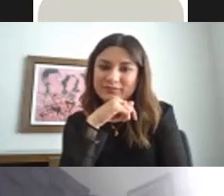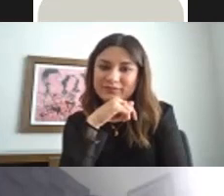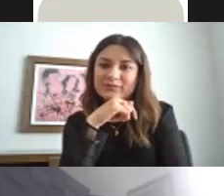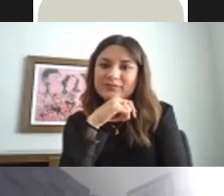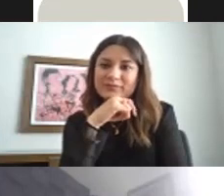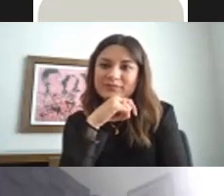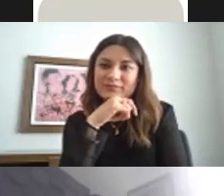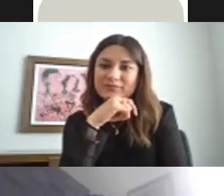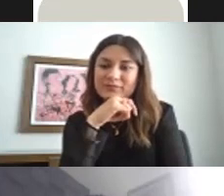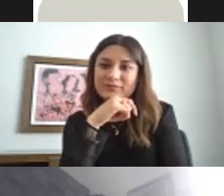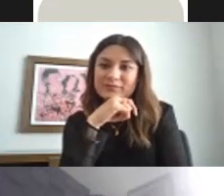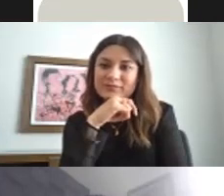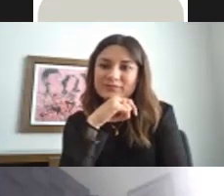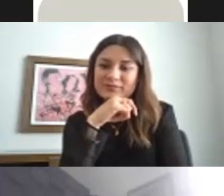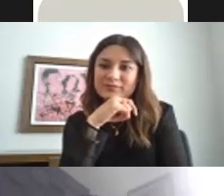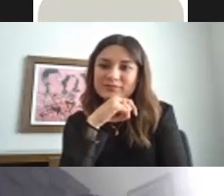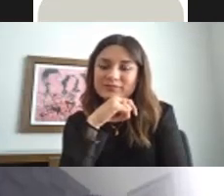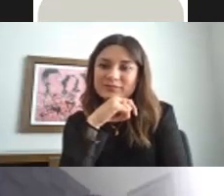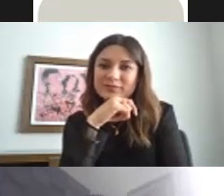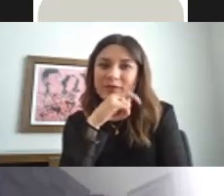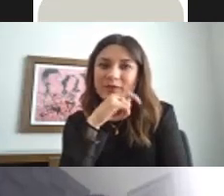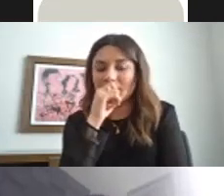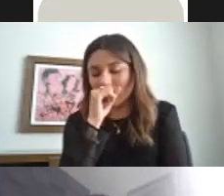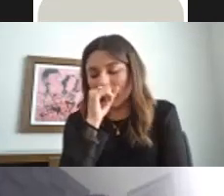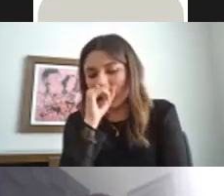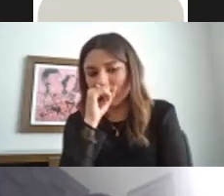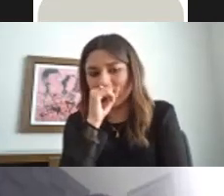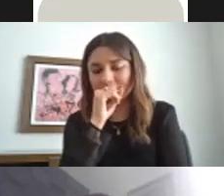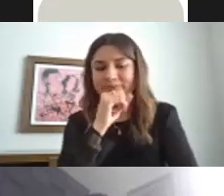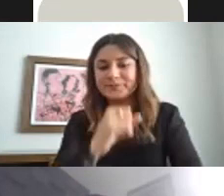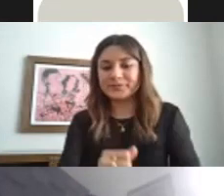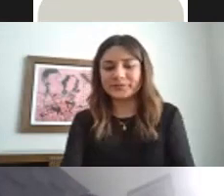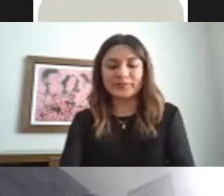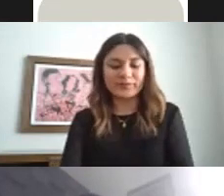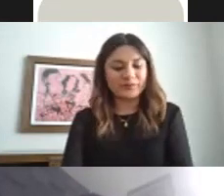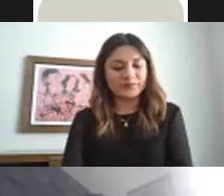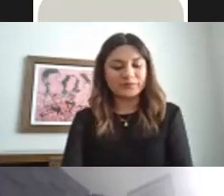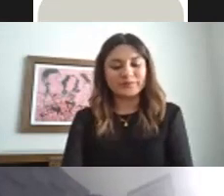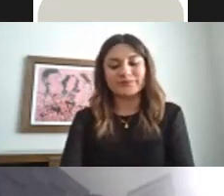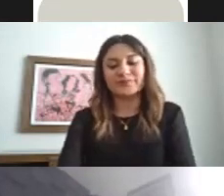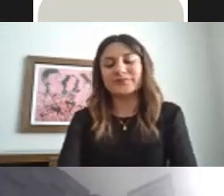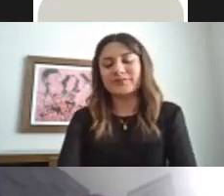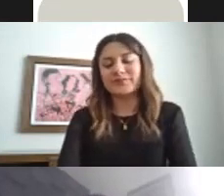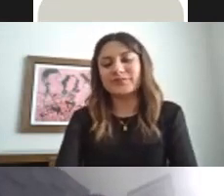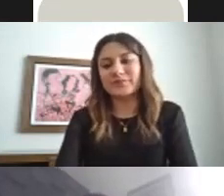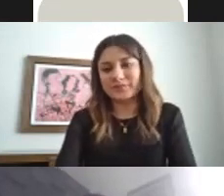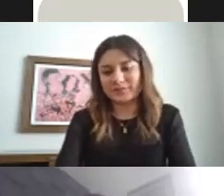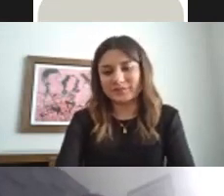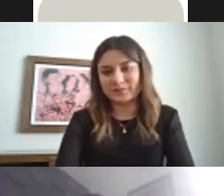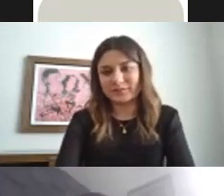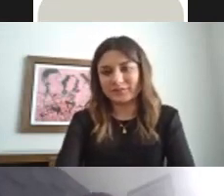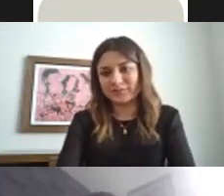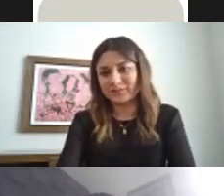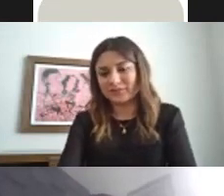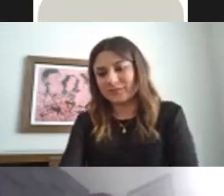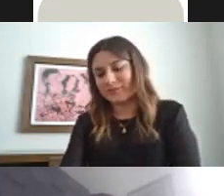variar bastante aunque son bastante cuantiosas y por ejemplo también eso es por una parte digamos como las